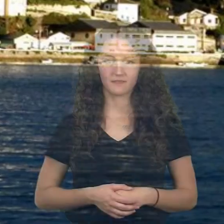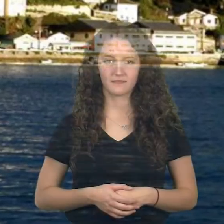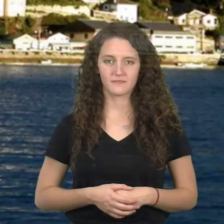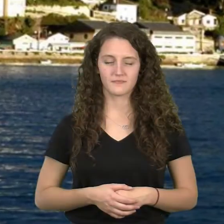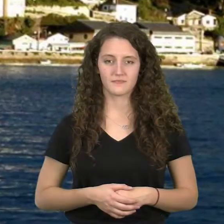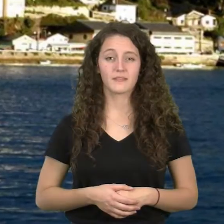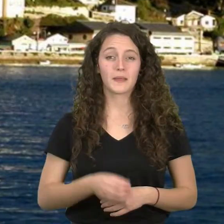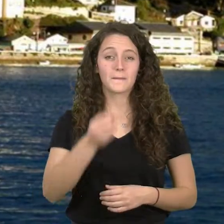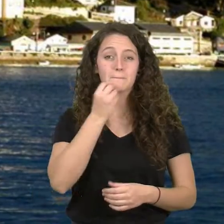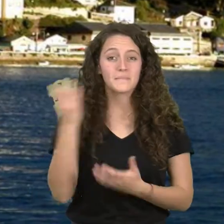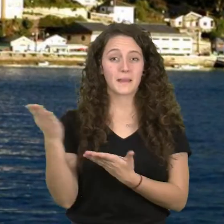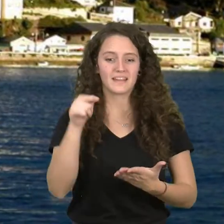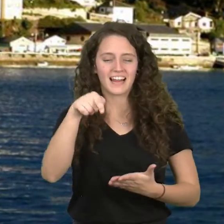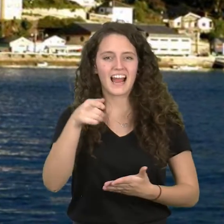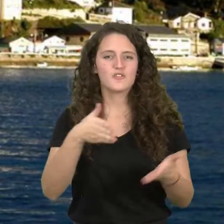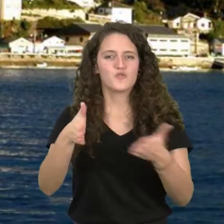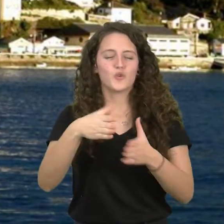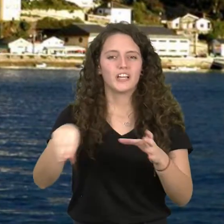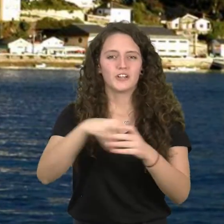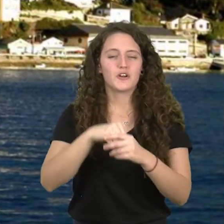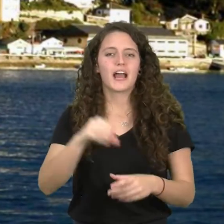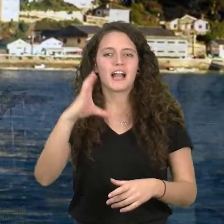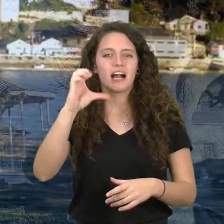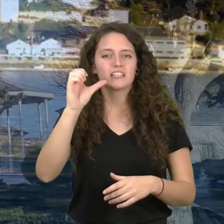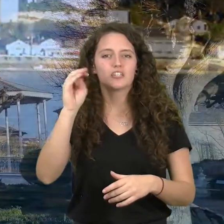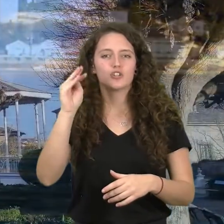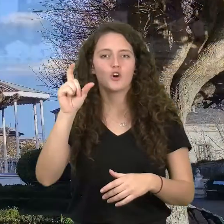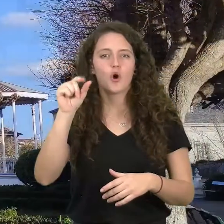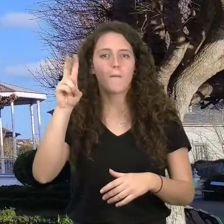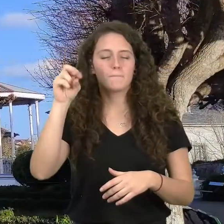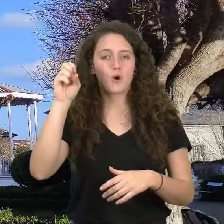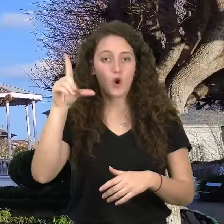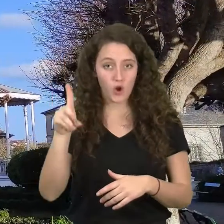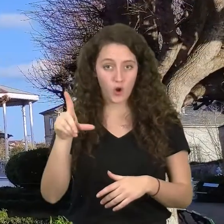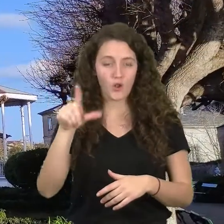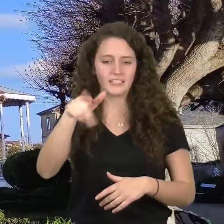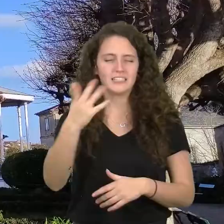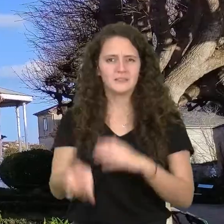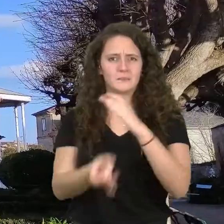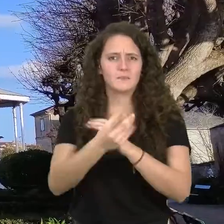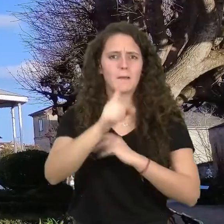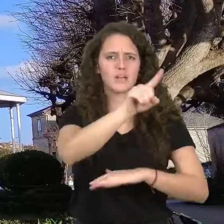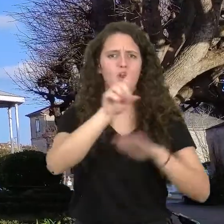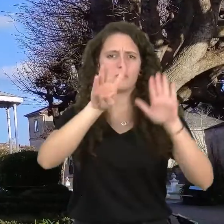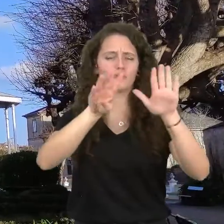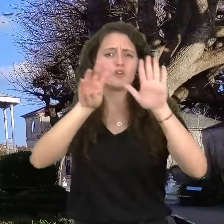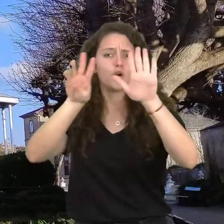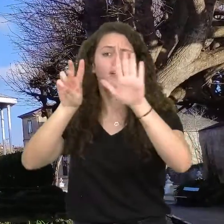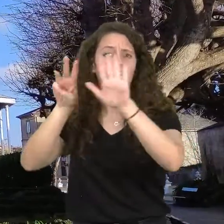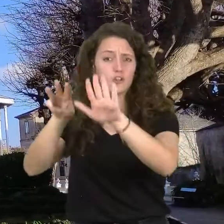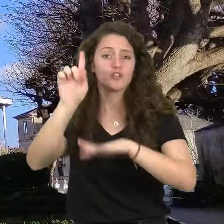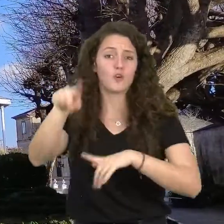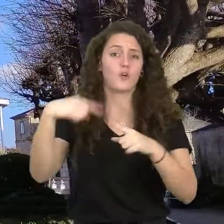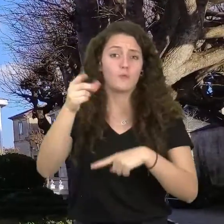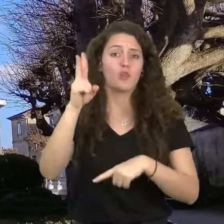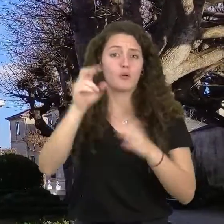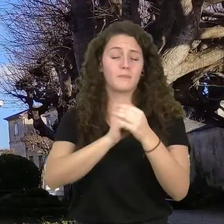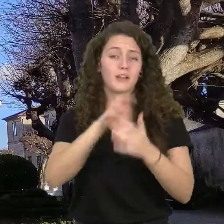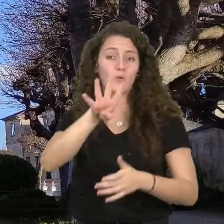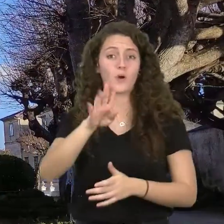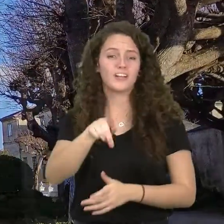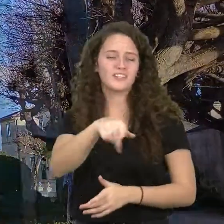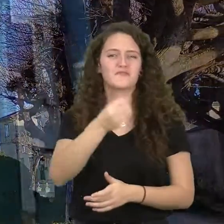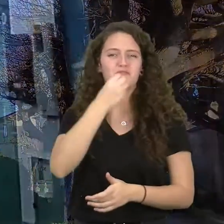Te damos la bienvenida a la Ruta Inclusiva de Castropol, villa fundada en 1298 y declarada en 2004